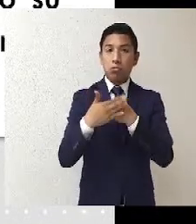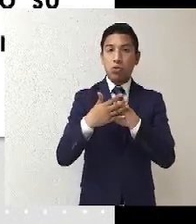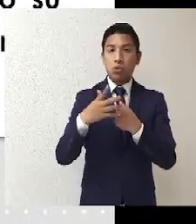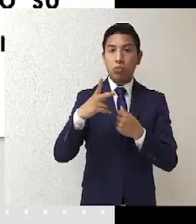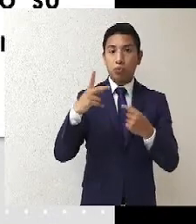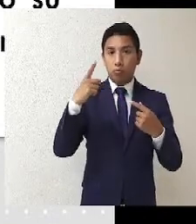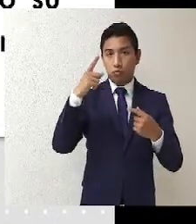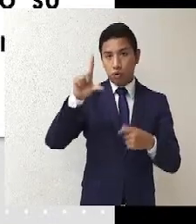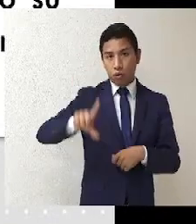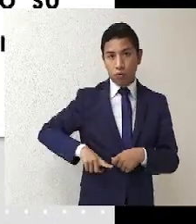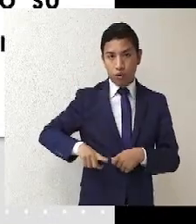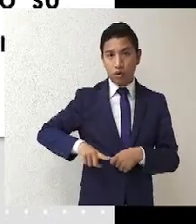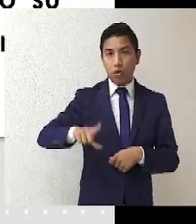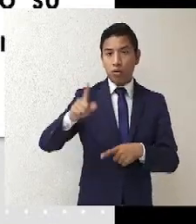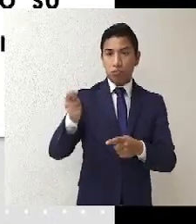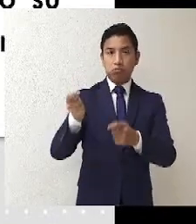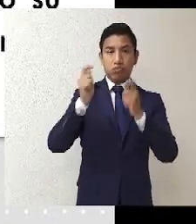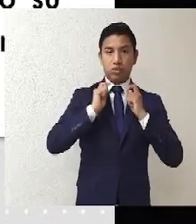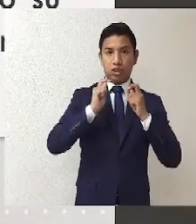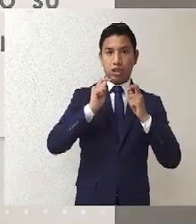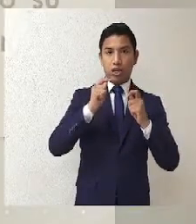precandidatos a la gubernatura de Durango.